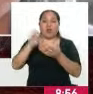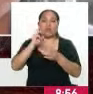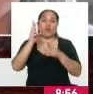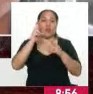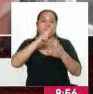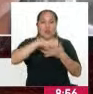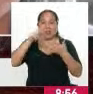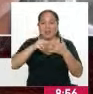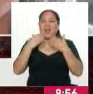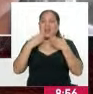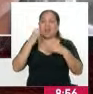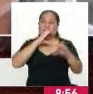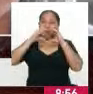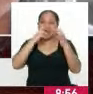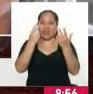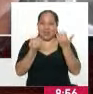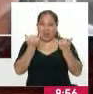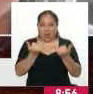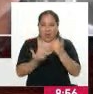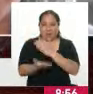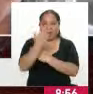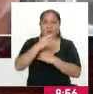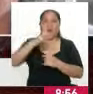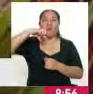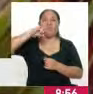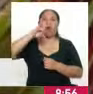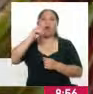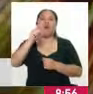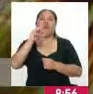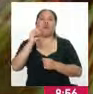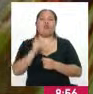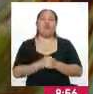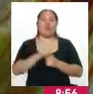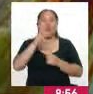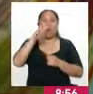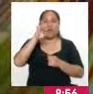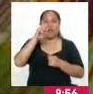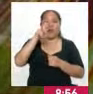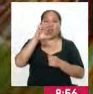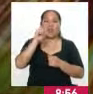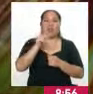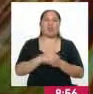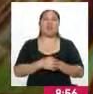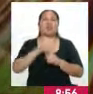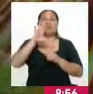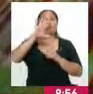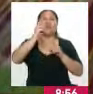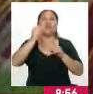por conversar con nosotros esta mañana. Pablo Vilca, director del Observatorio Regional 50 Más 1, ha estado conversando con nosotros. ¡Gracias!